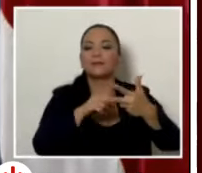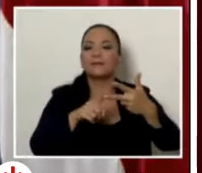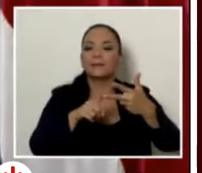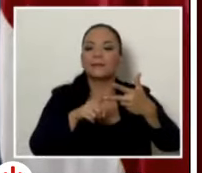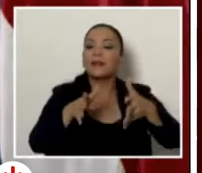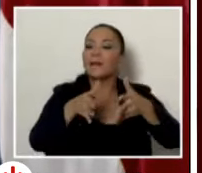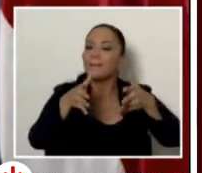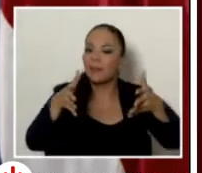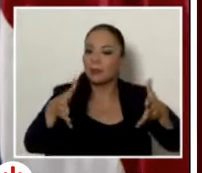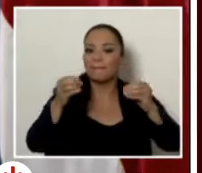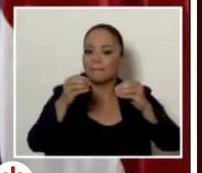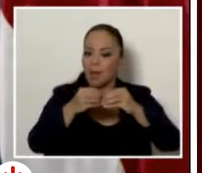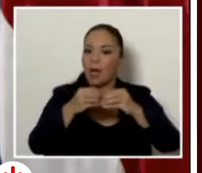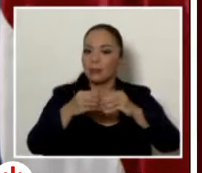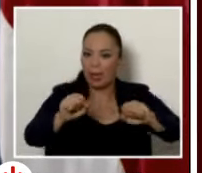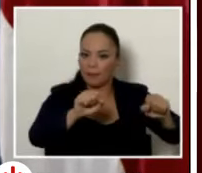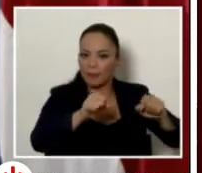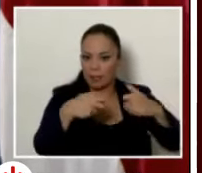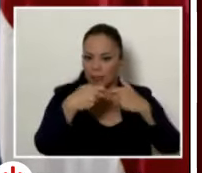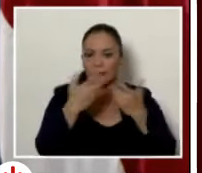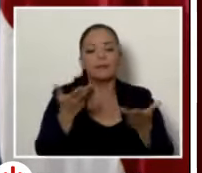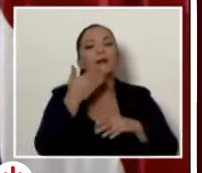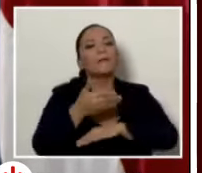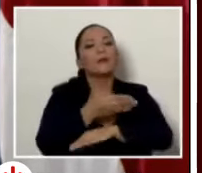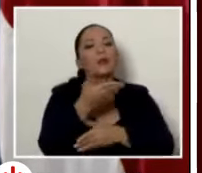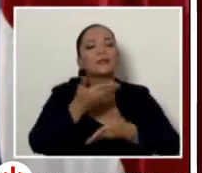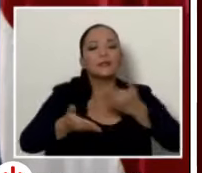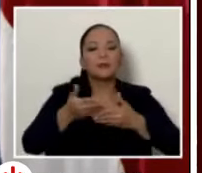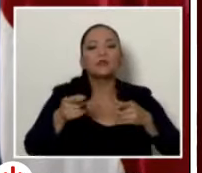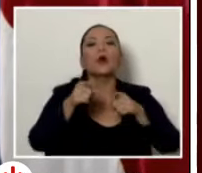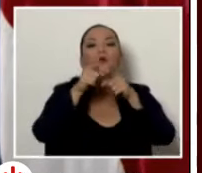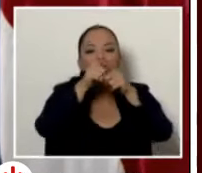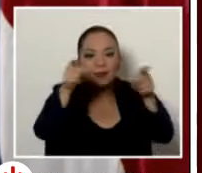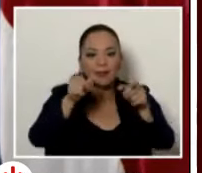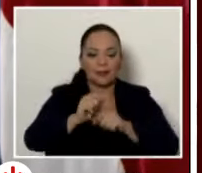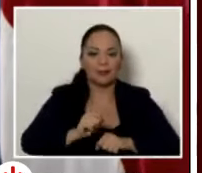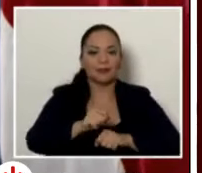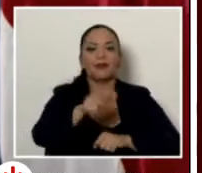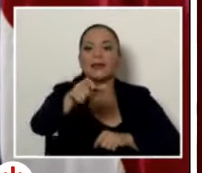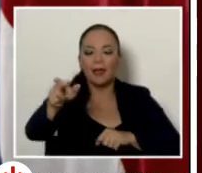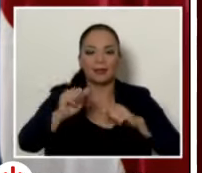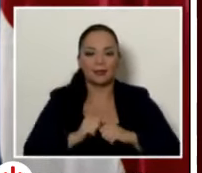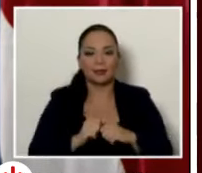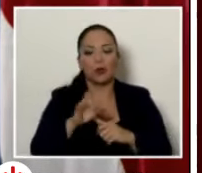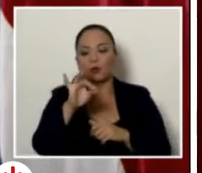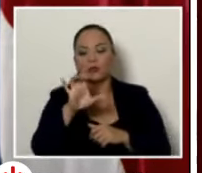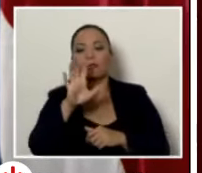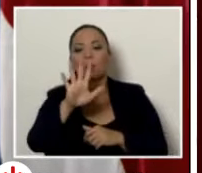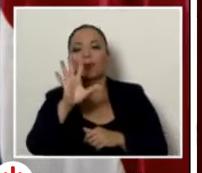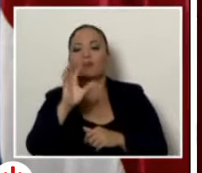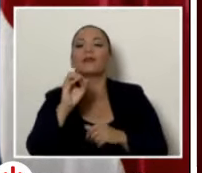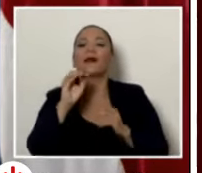líneas de electricidad, para mejorar el servicio a usted, cliente, de 850 mil personas.